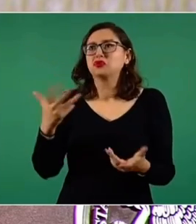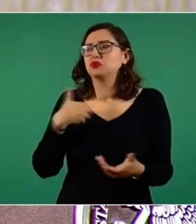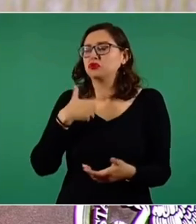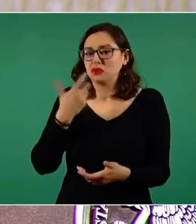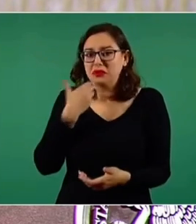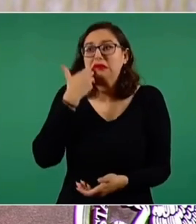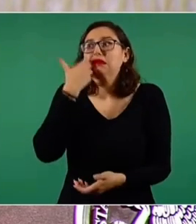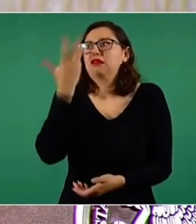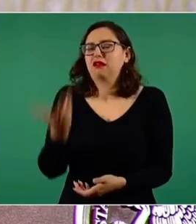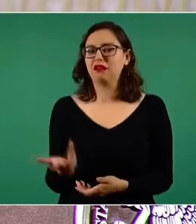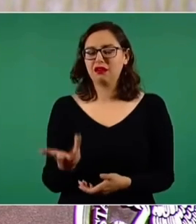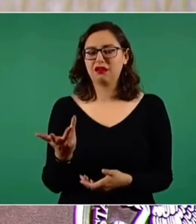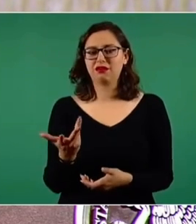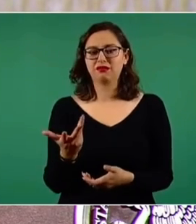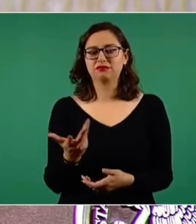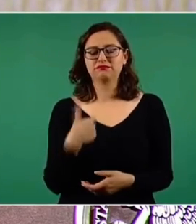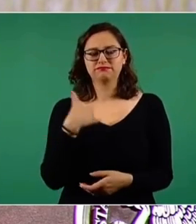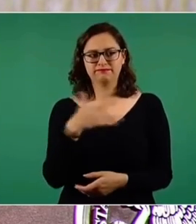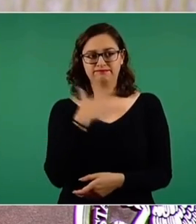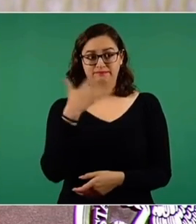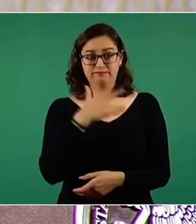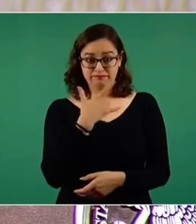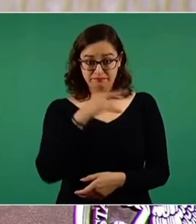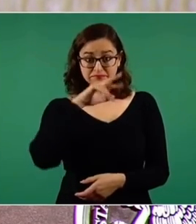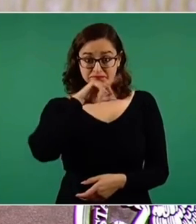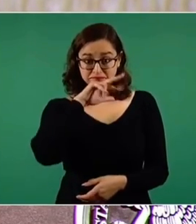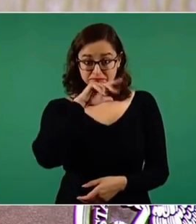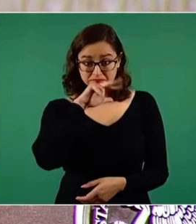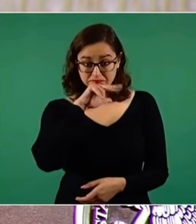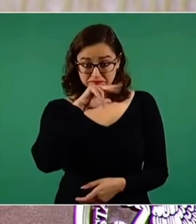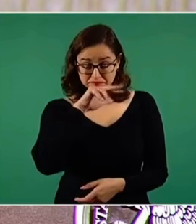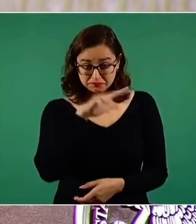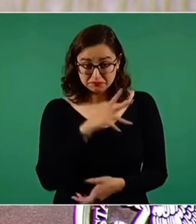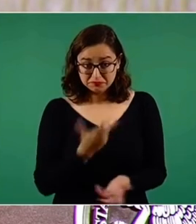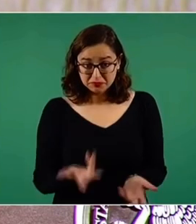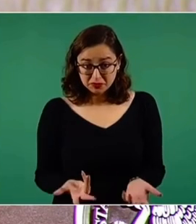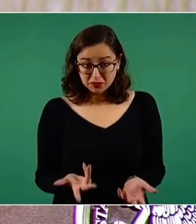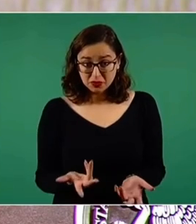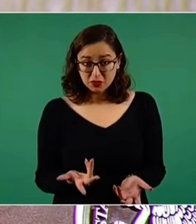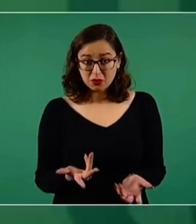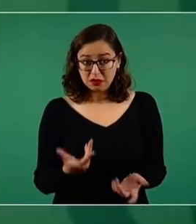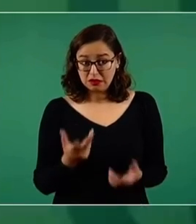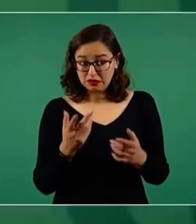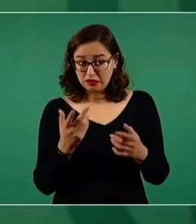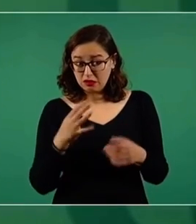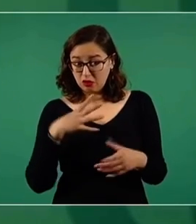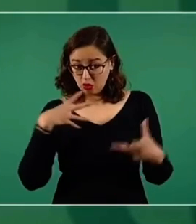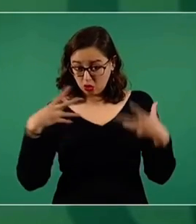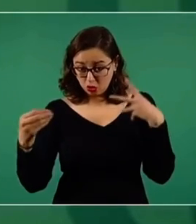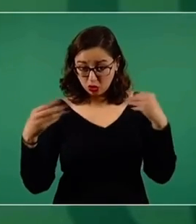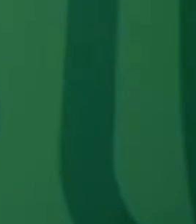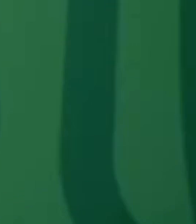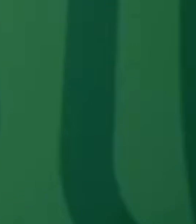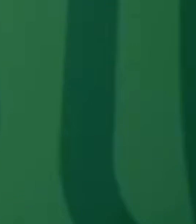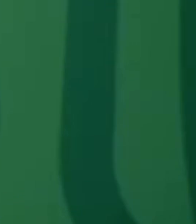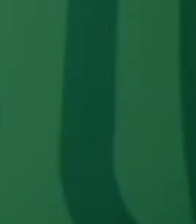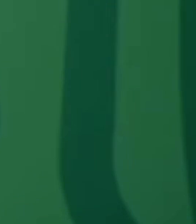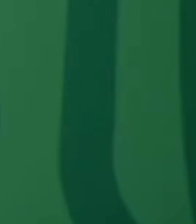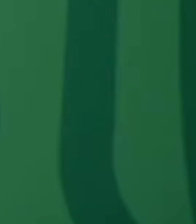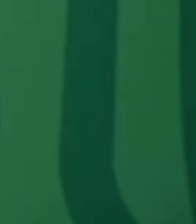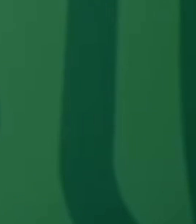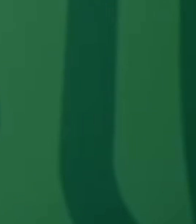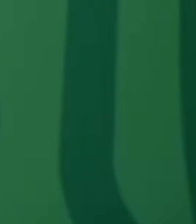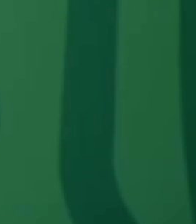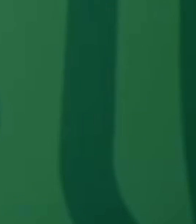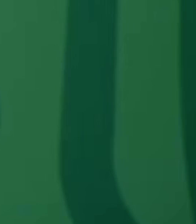Y yo creo que si la preocupación es efectivamente la cuestión de la seguridad. Si hay el protocolo, hay